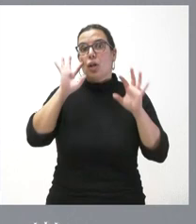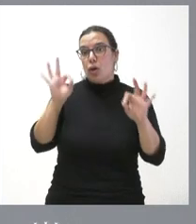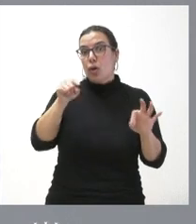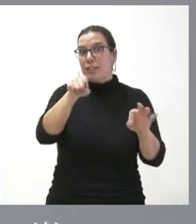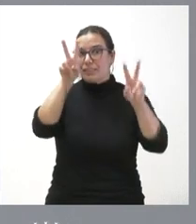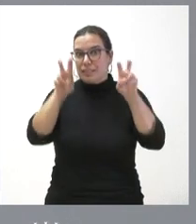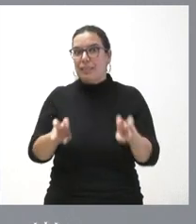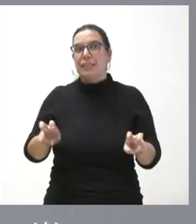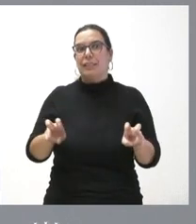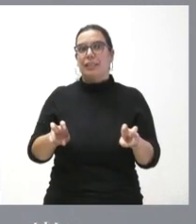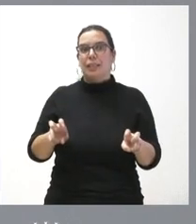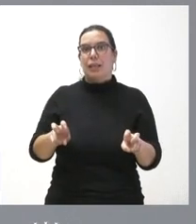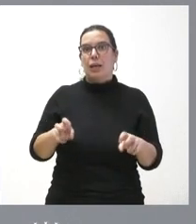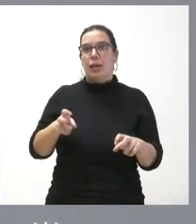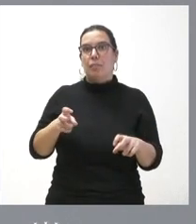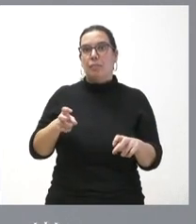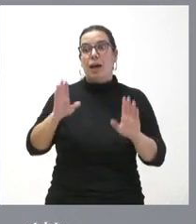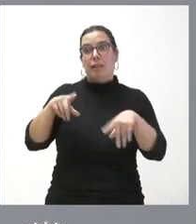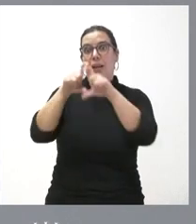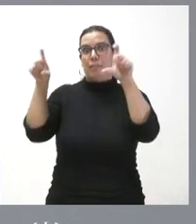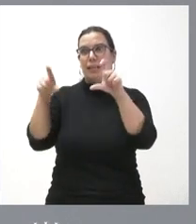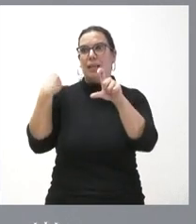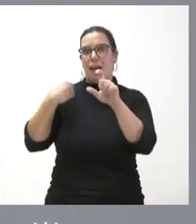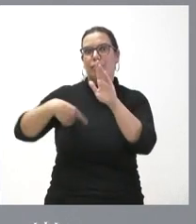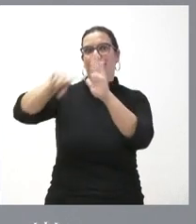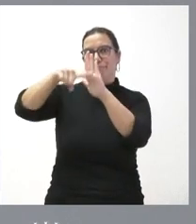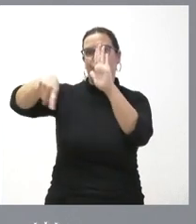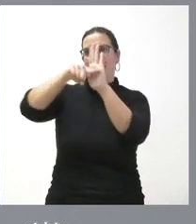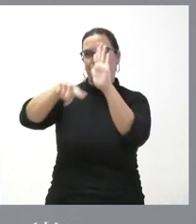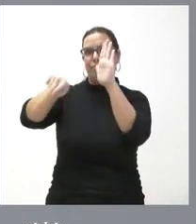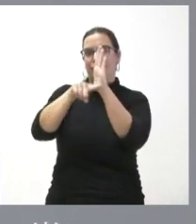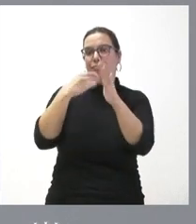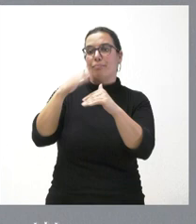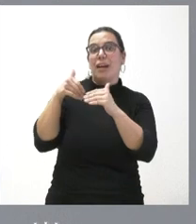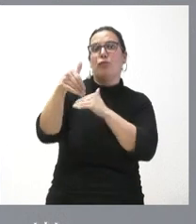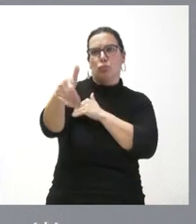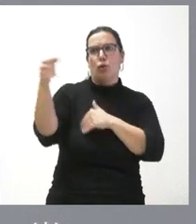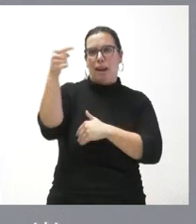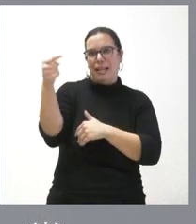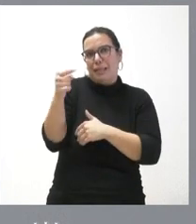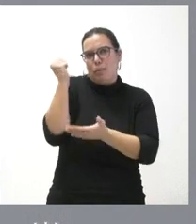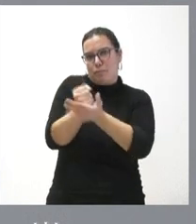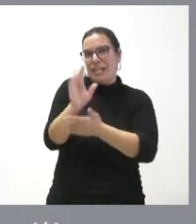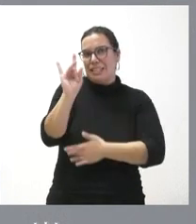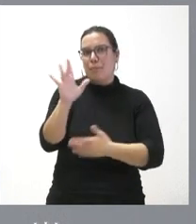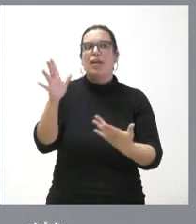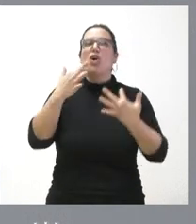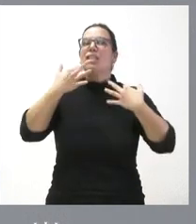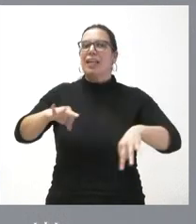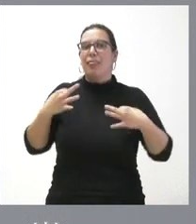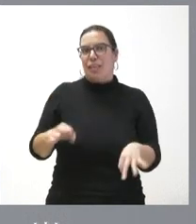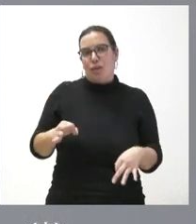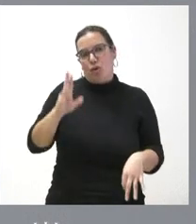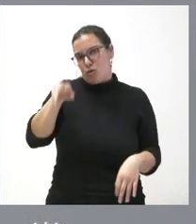vienen a acumular en contra de esta empresa para posibles licitaciones pero naturalmente no es tan sencillo como a veces uno quiere